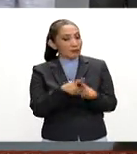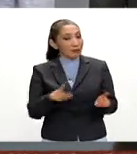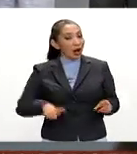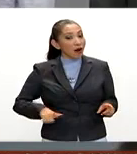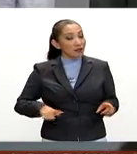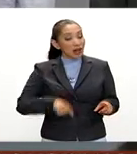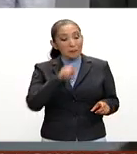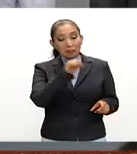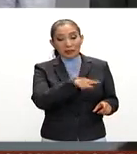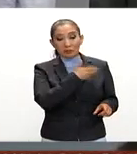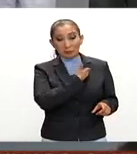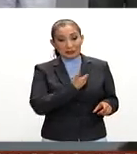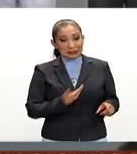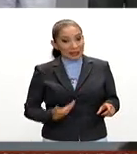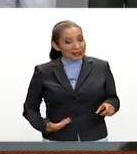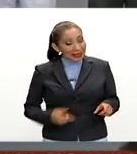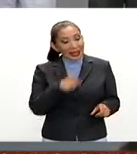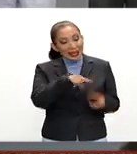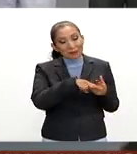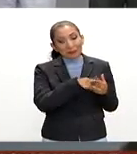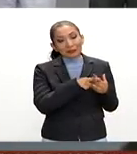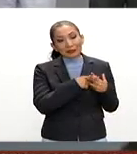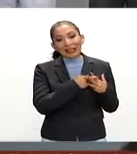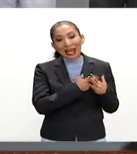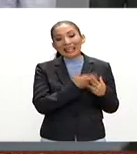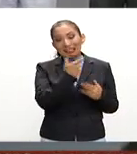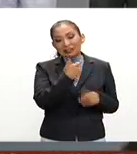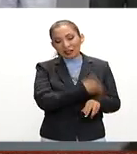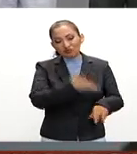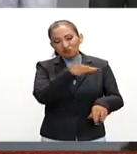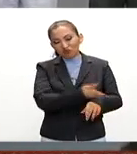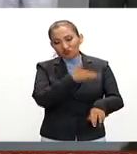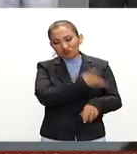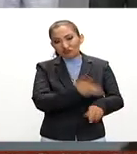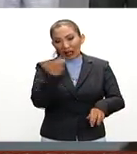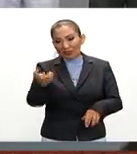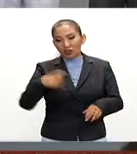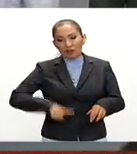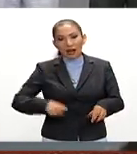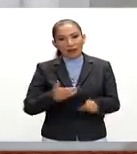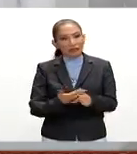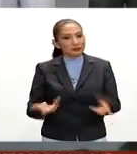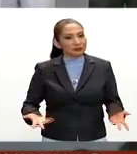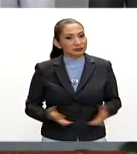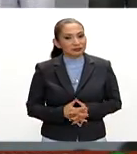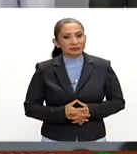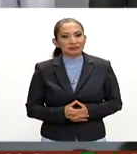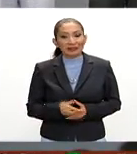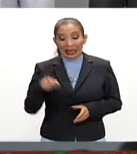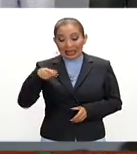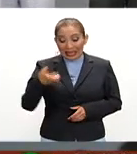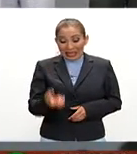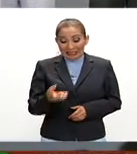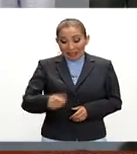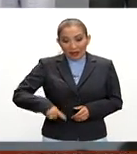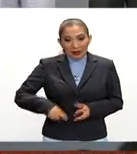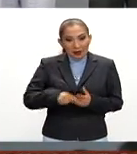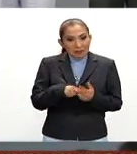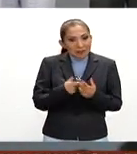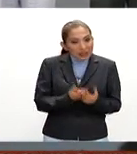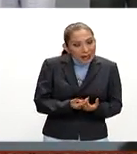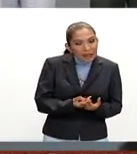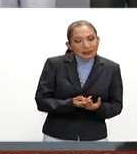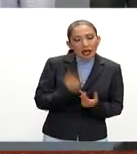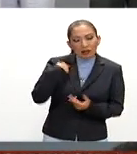gobierno del presidente Enrique Peña Nieto el que inicia el procesamiento de estos gobernadores. Es este gobierno el que inicia y